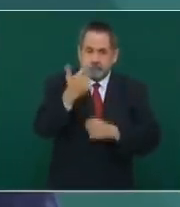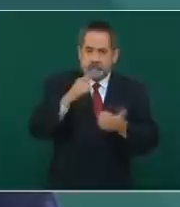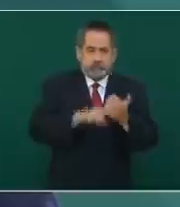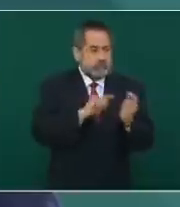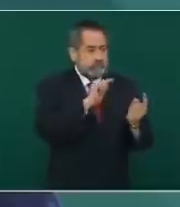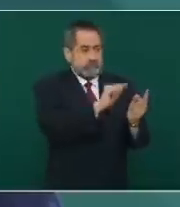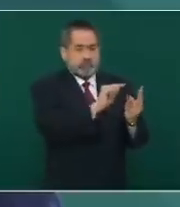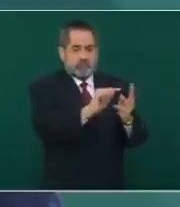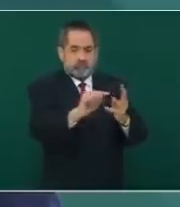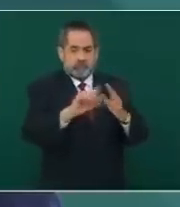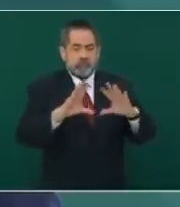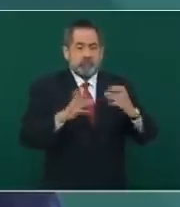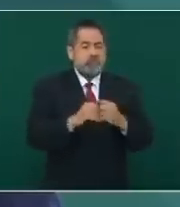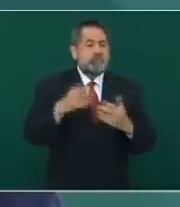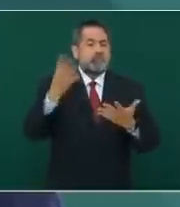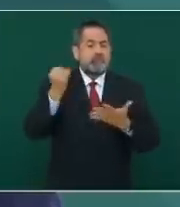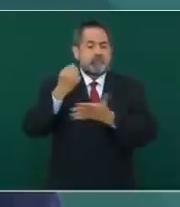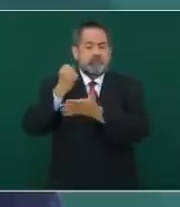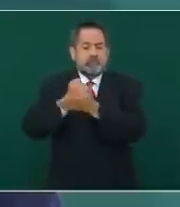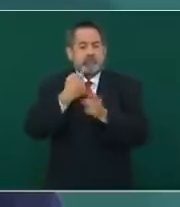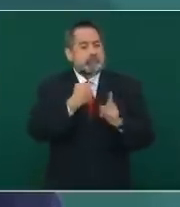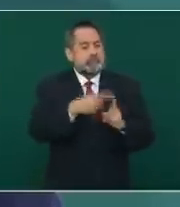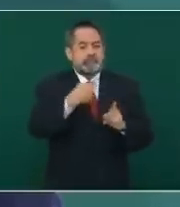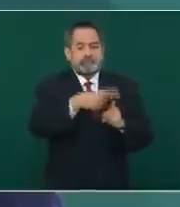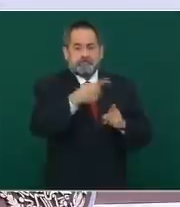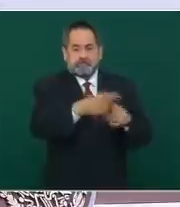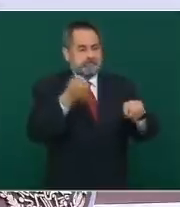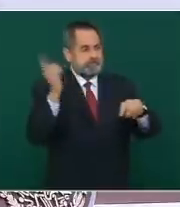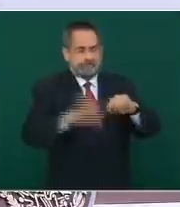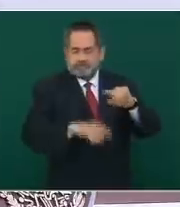de nueve marcas diferentes.